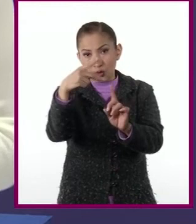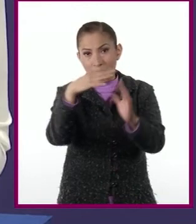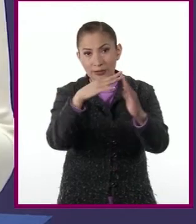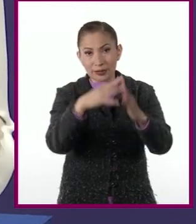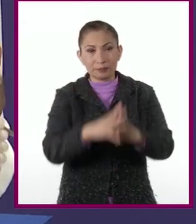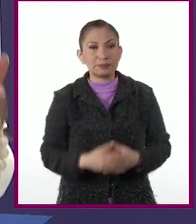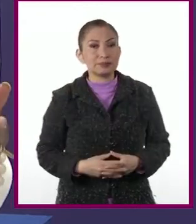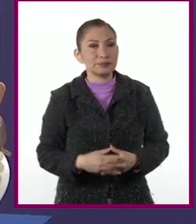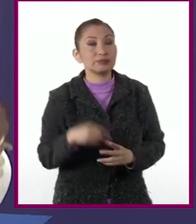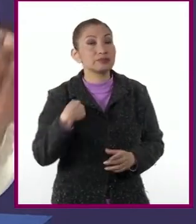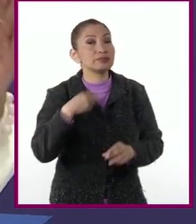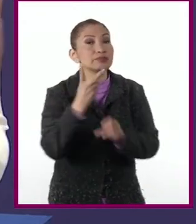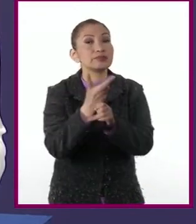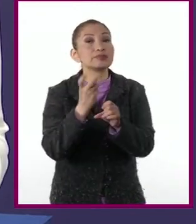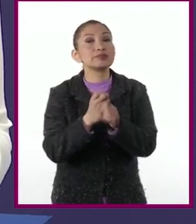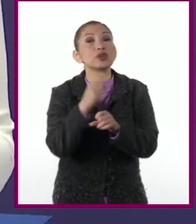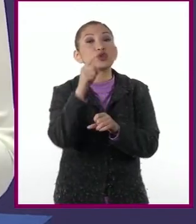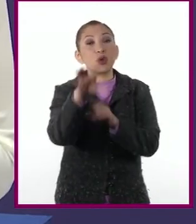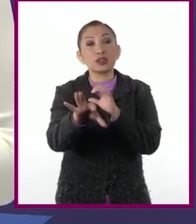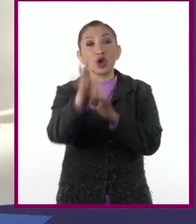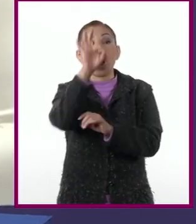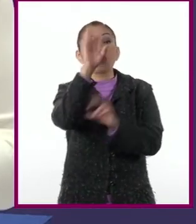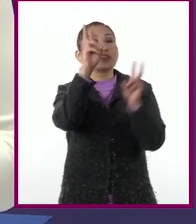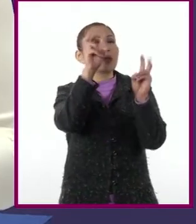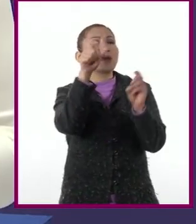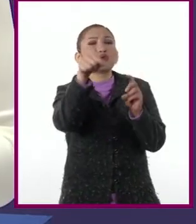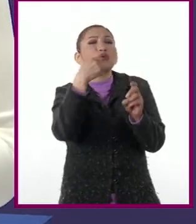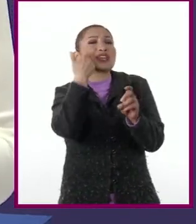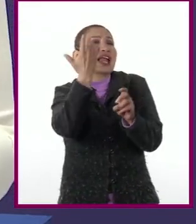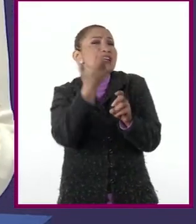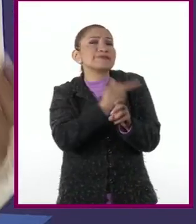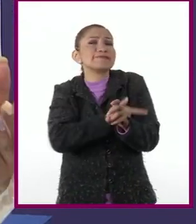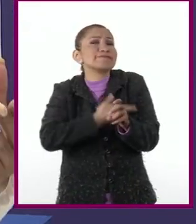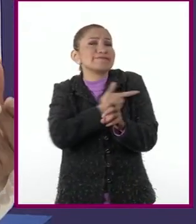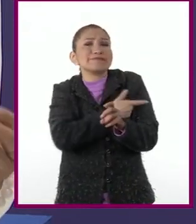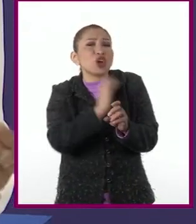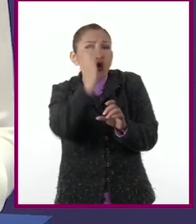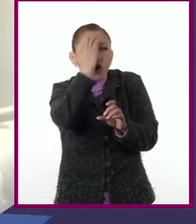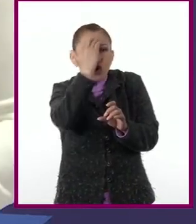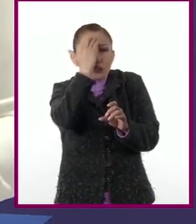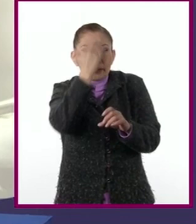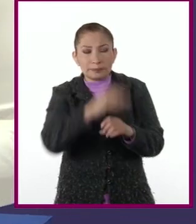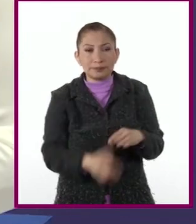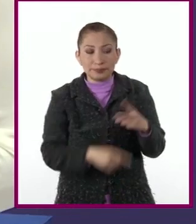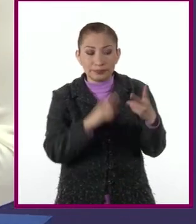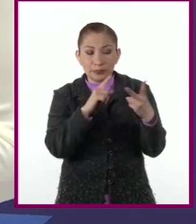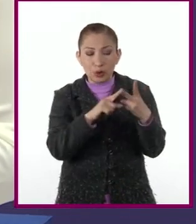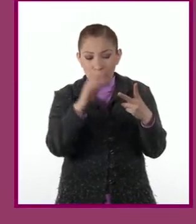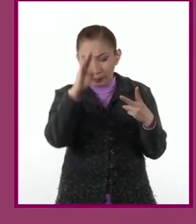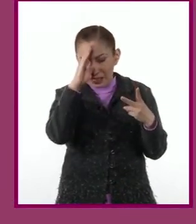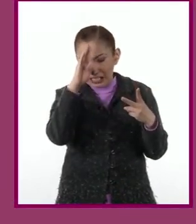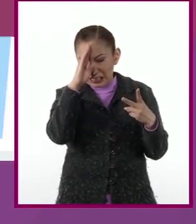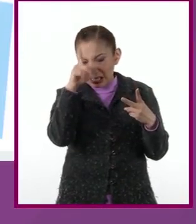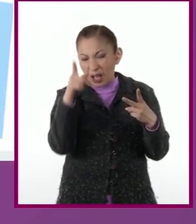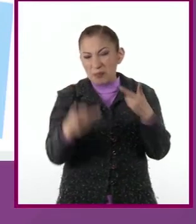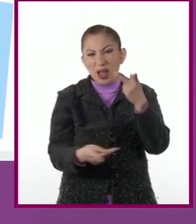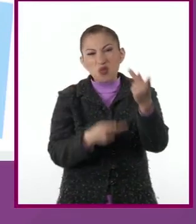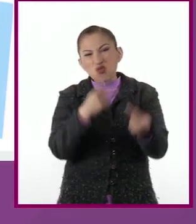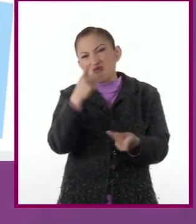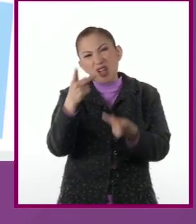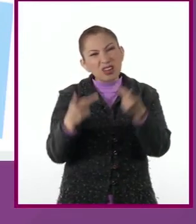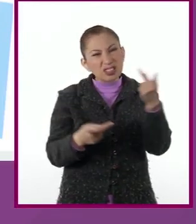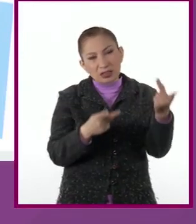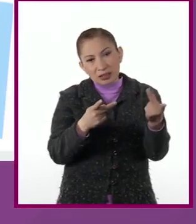Les invito a que elijan un tema que a ustedes les interese conocer. Planteen algunas preguntas.